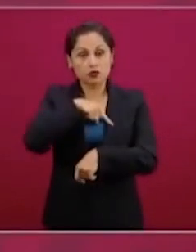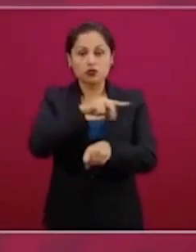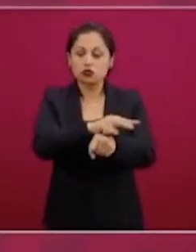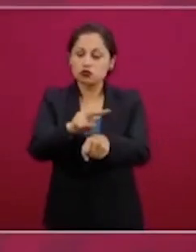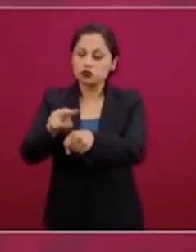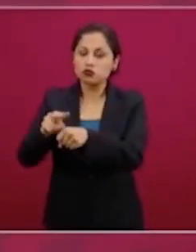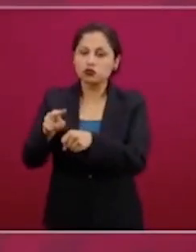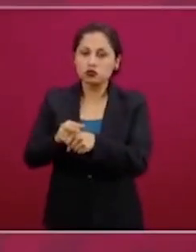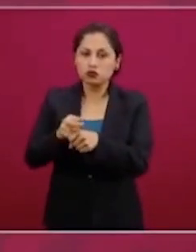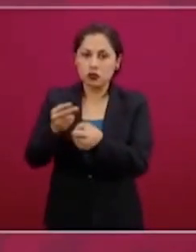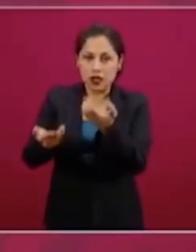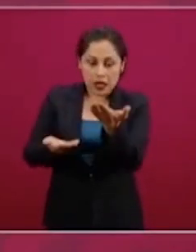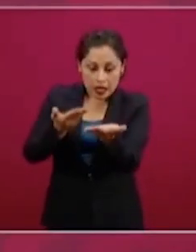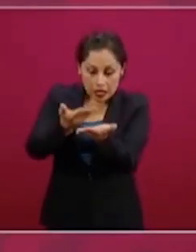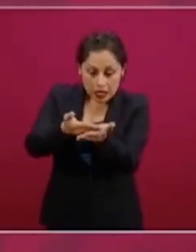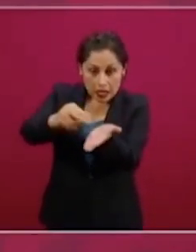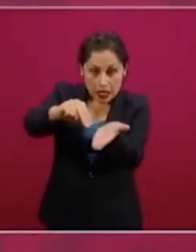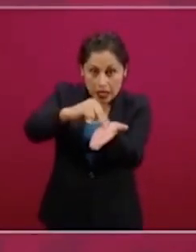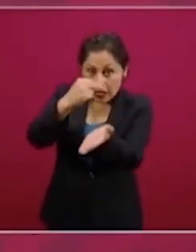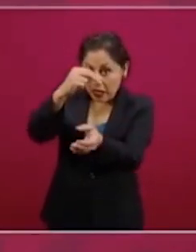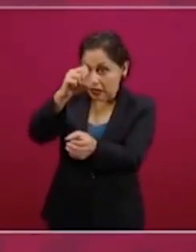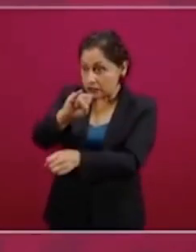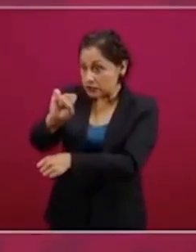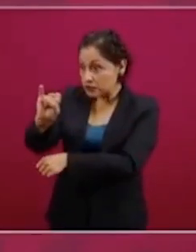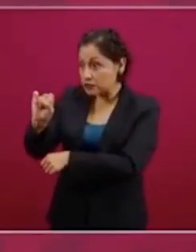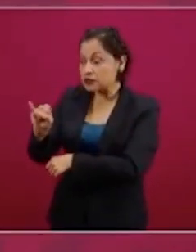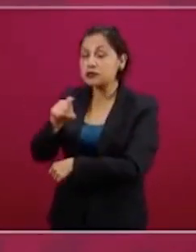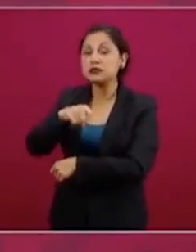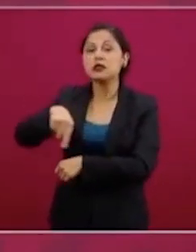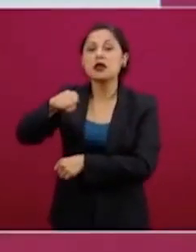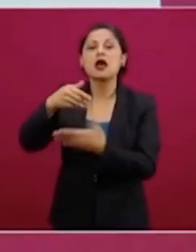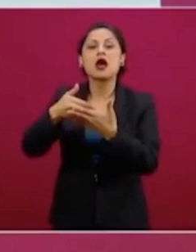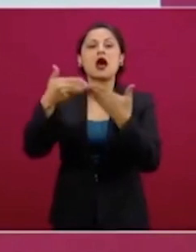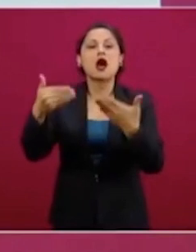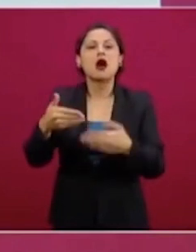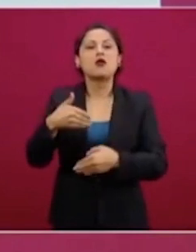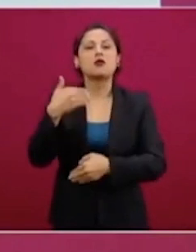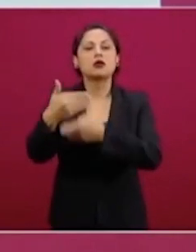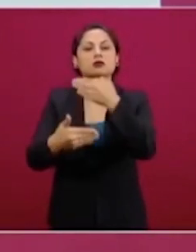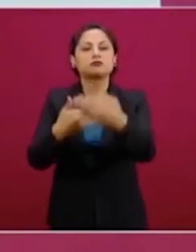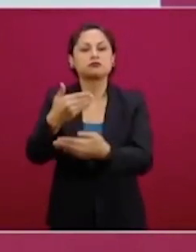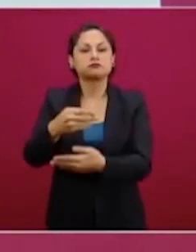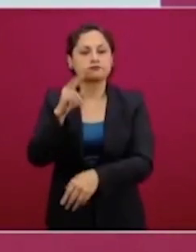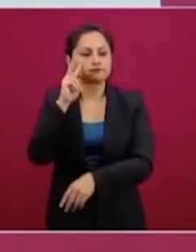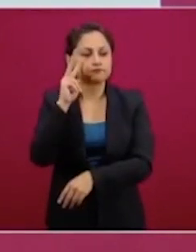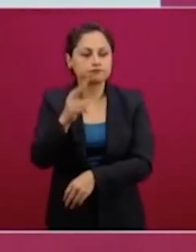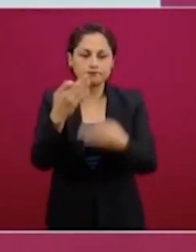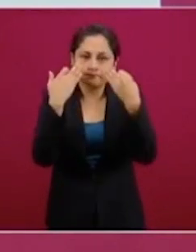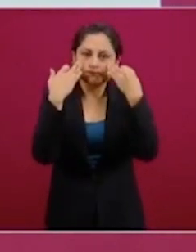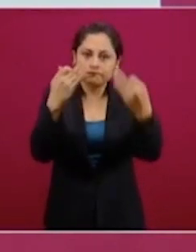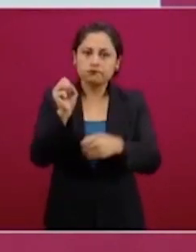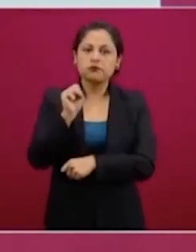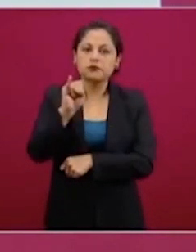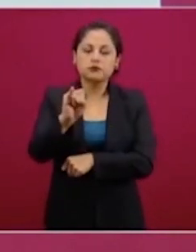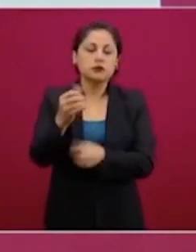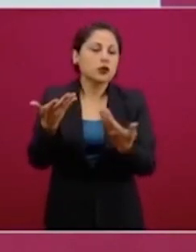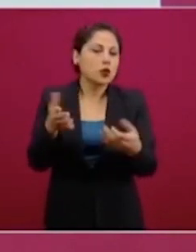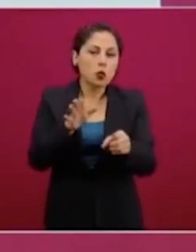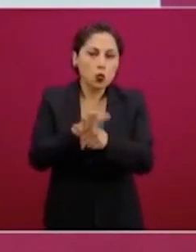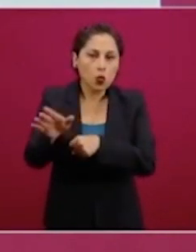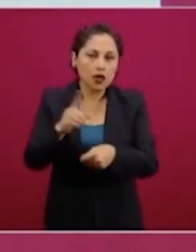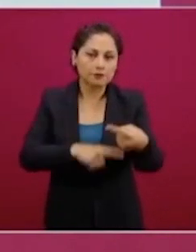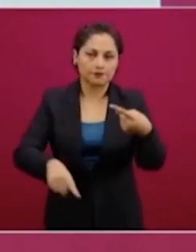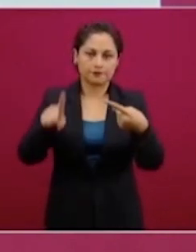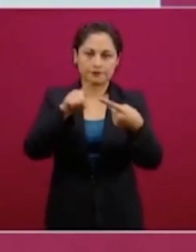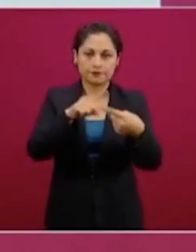traduzca en las acciones que estamos esperando, repito, el acceso a las vacunas que deben considerarse un patrimonio de